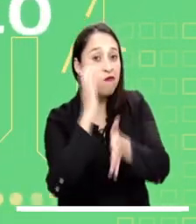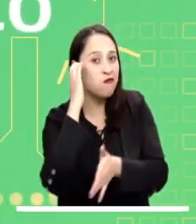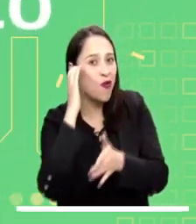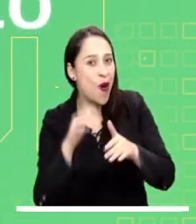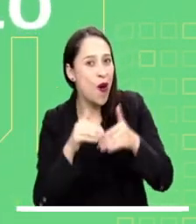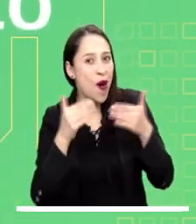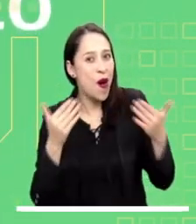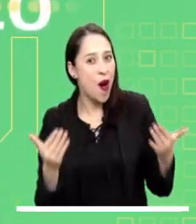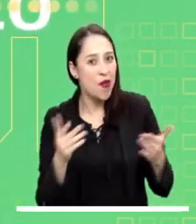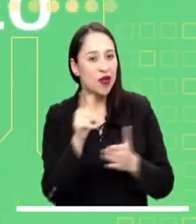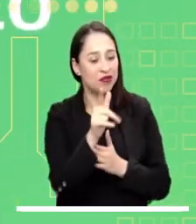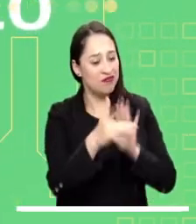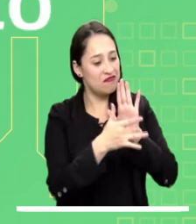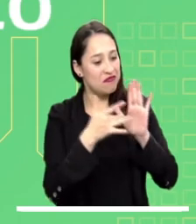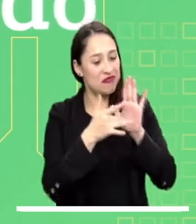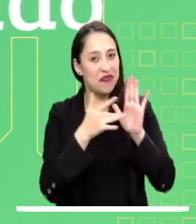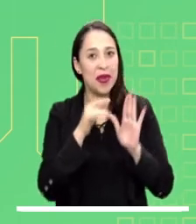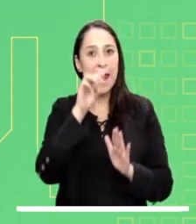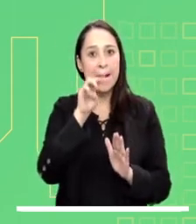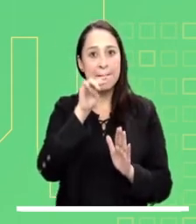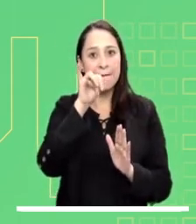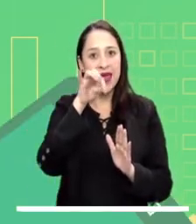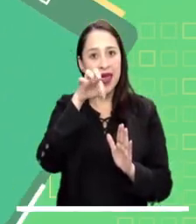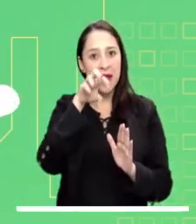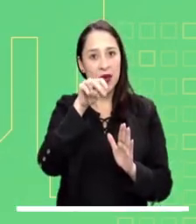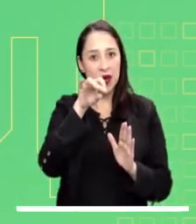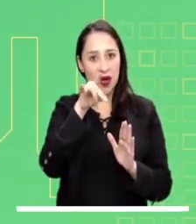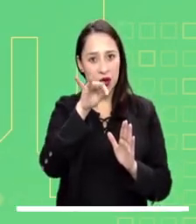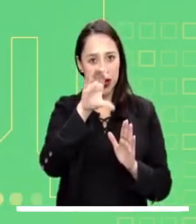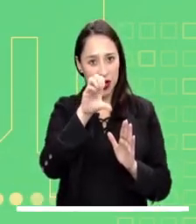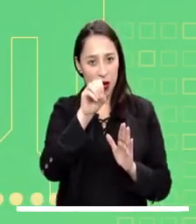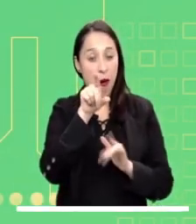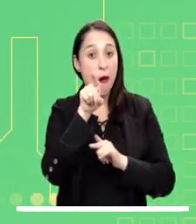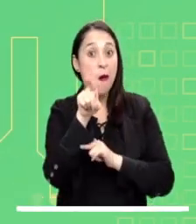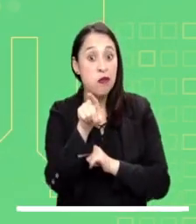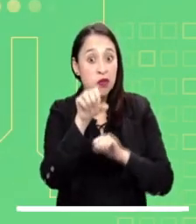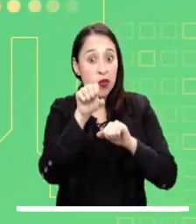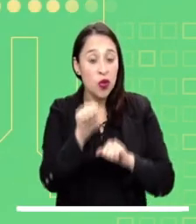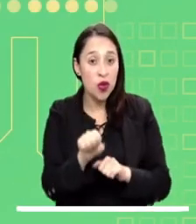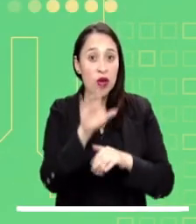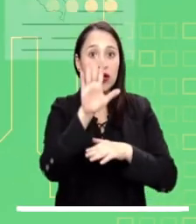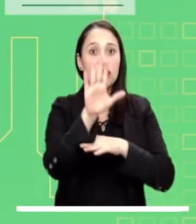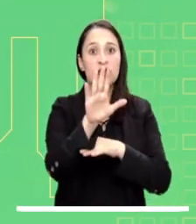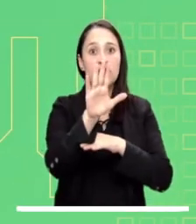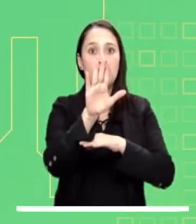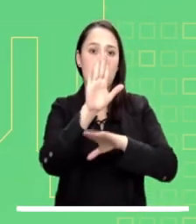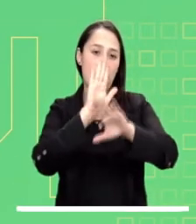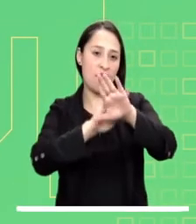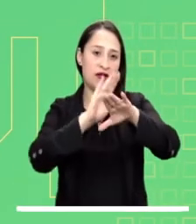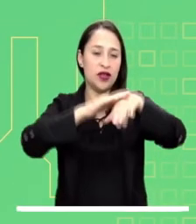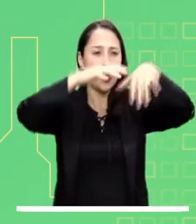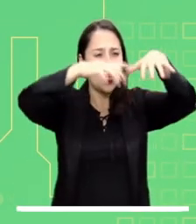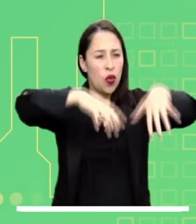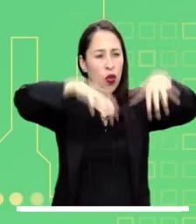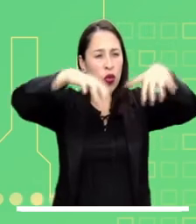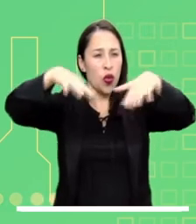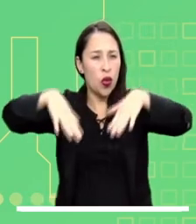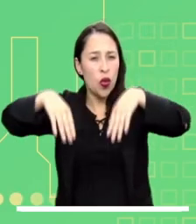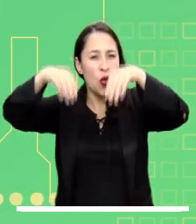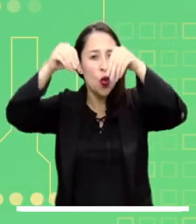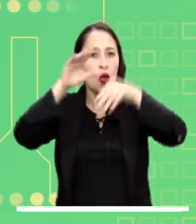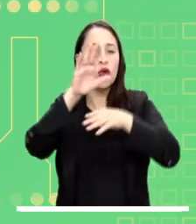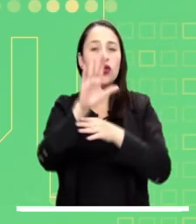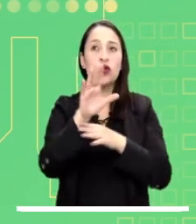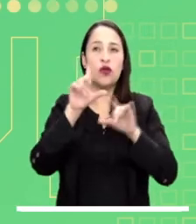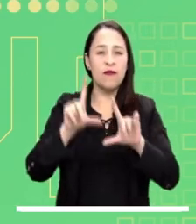Manténgase bien informado y en tiempo real a través de nuestra aplicación Mi Pronóstico. Consulte los pronósticos del estado